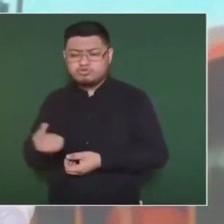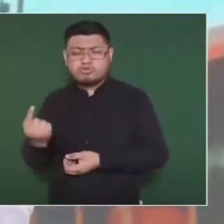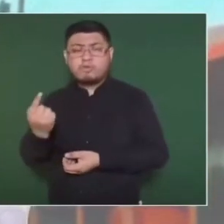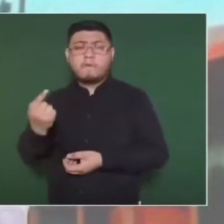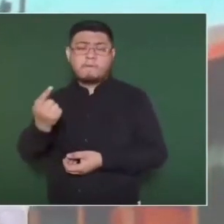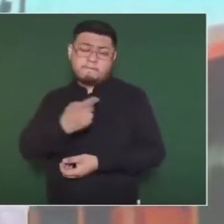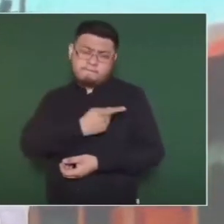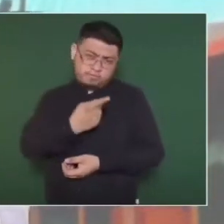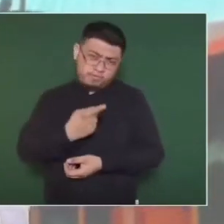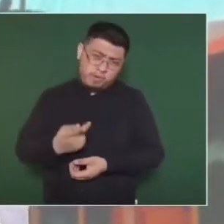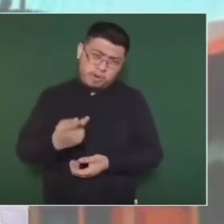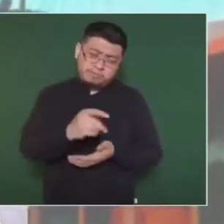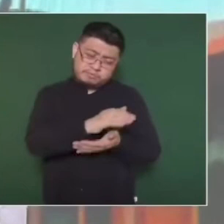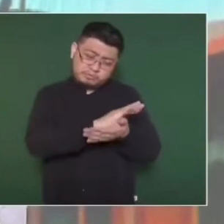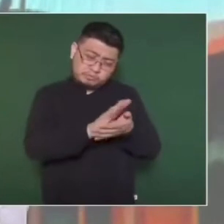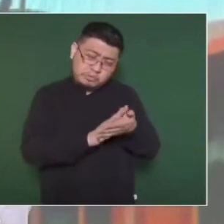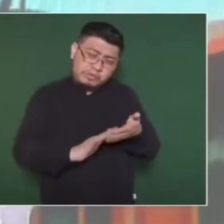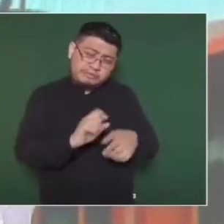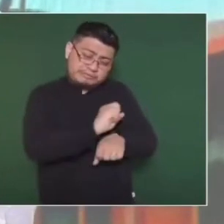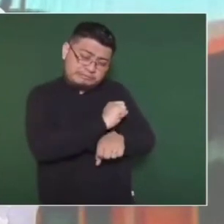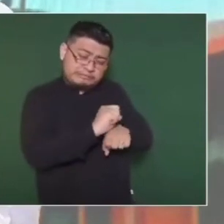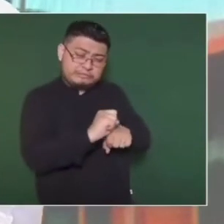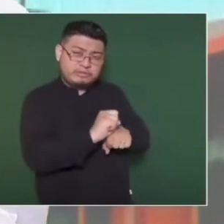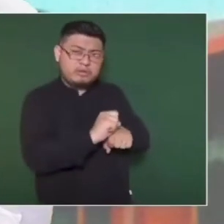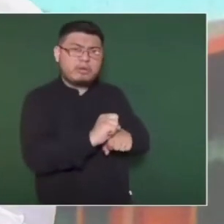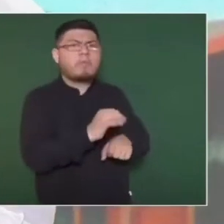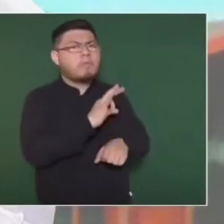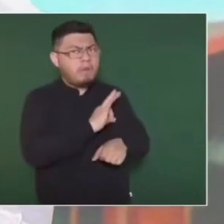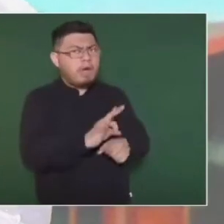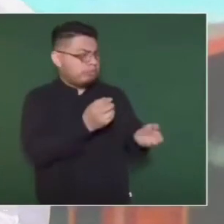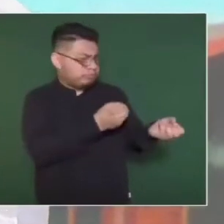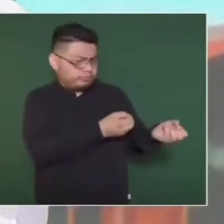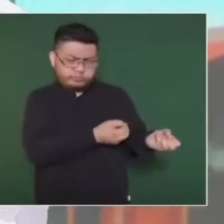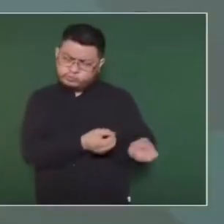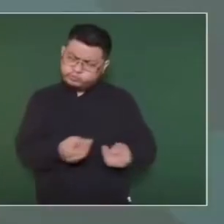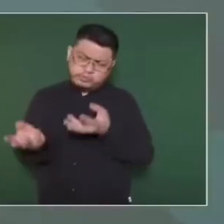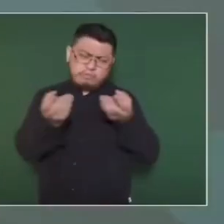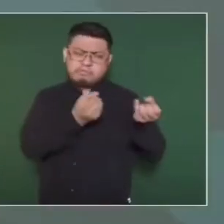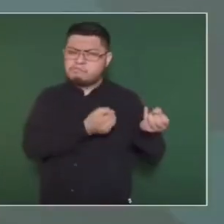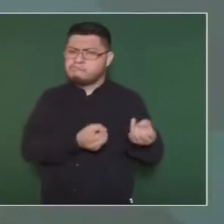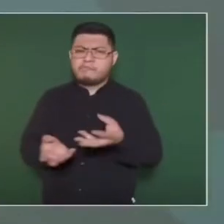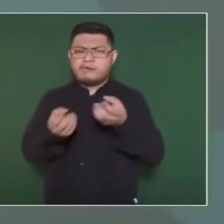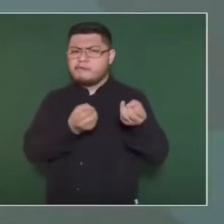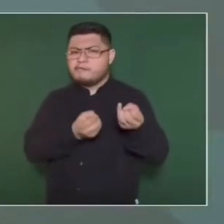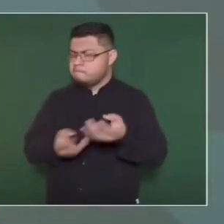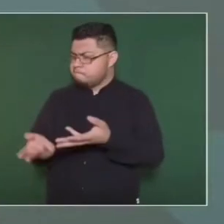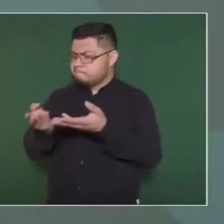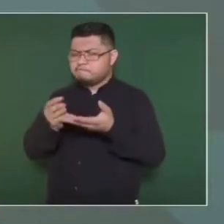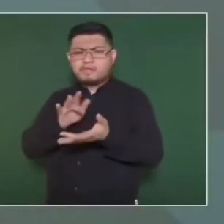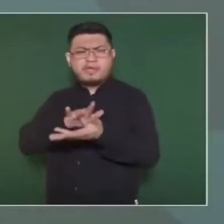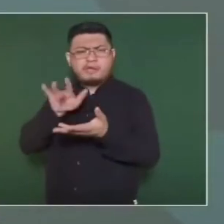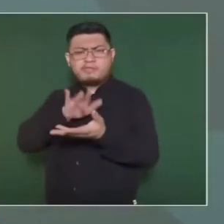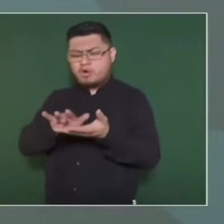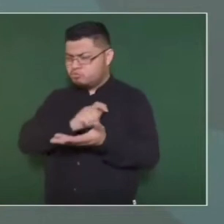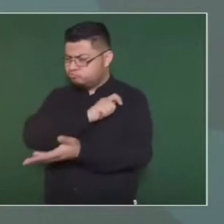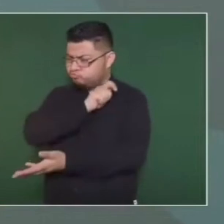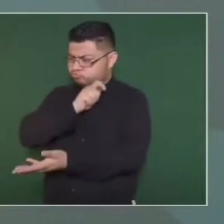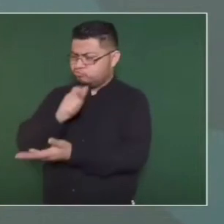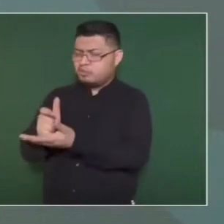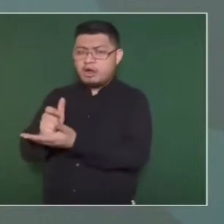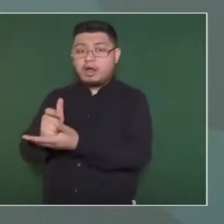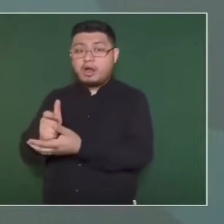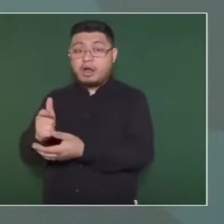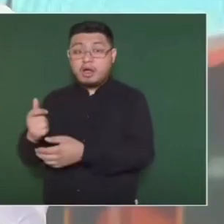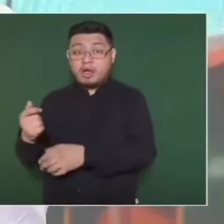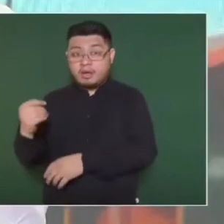humildes, pobres, puedan ir a estos centros y no se